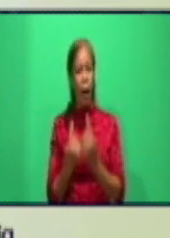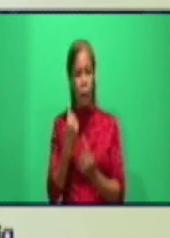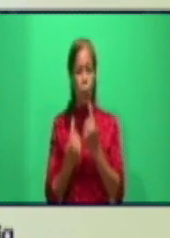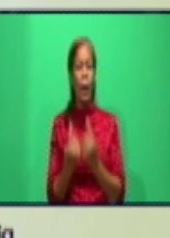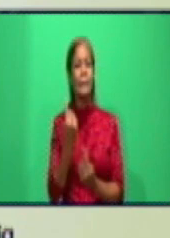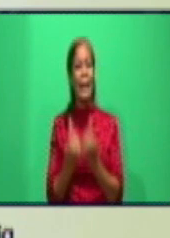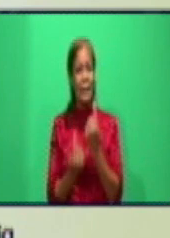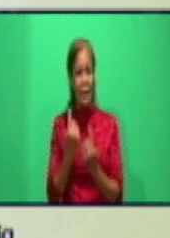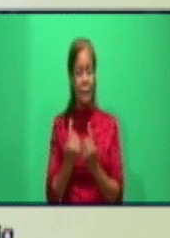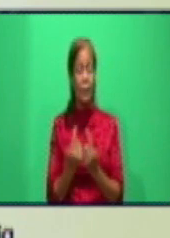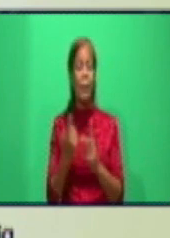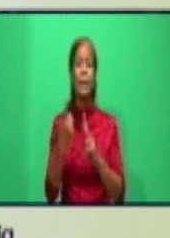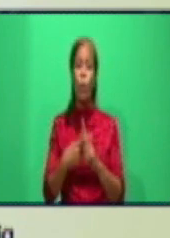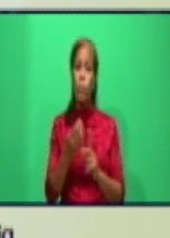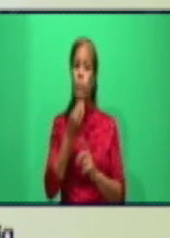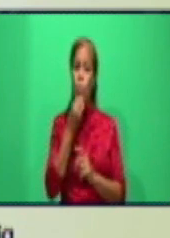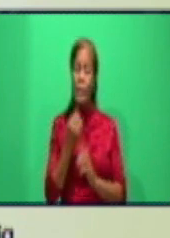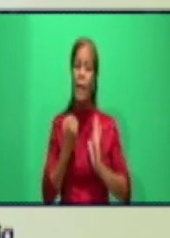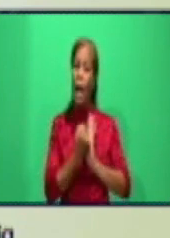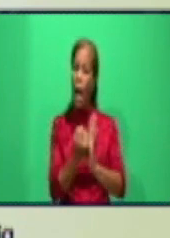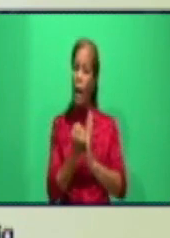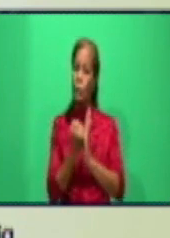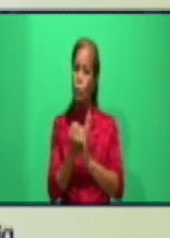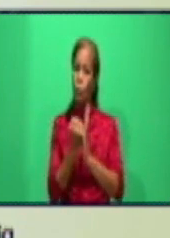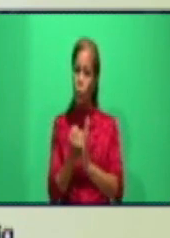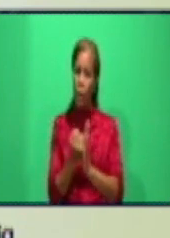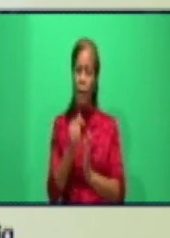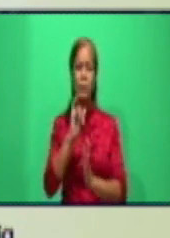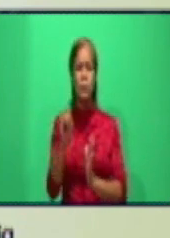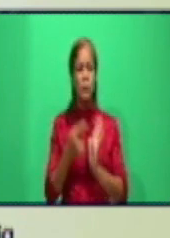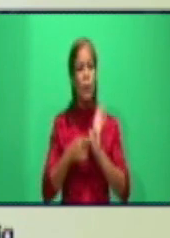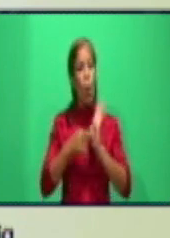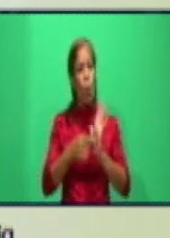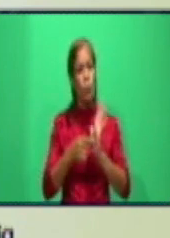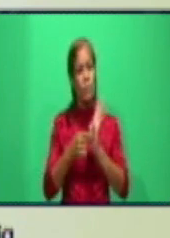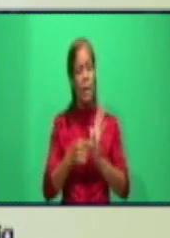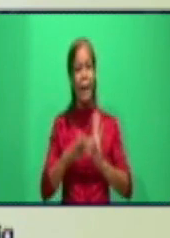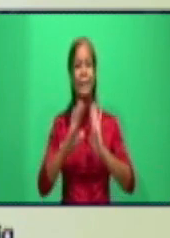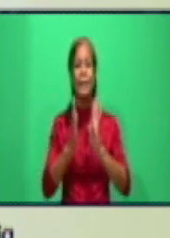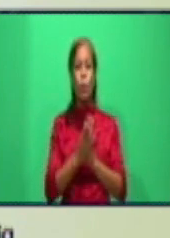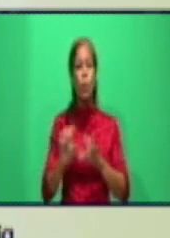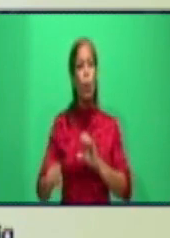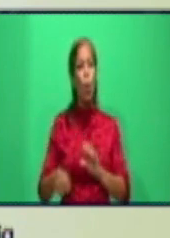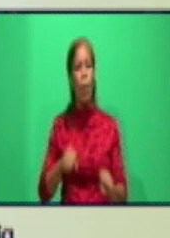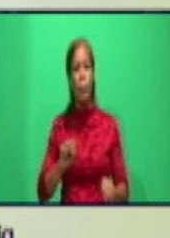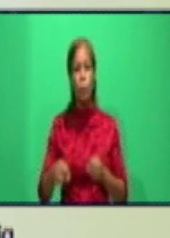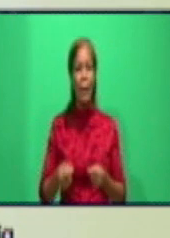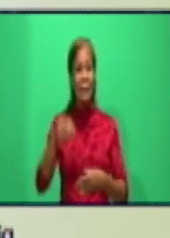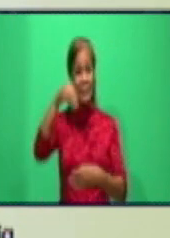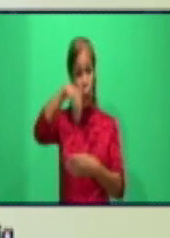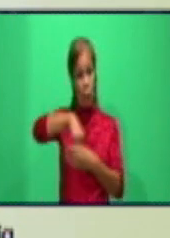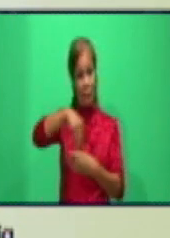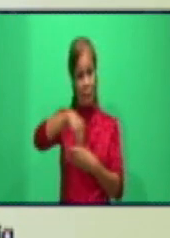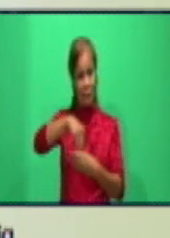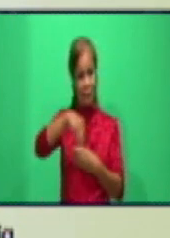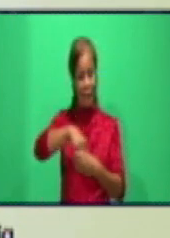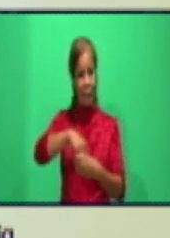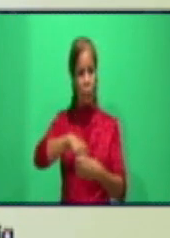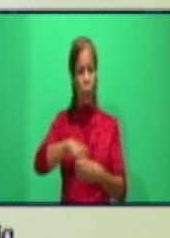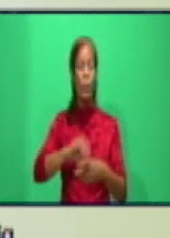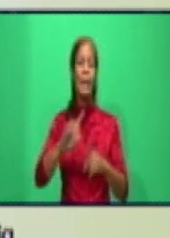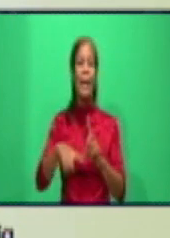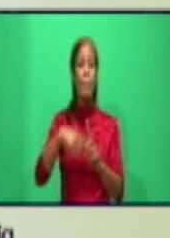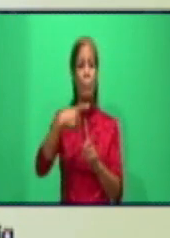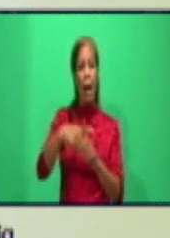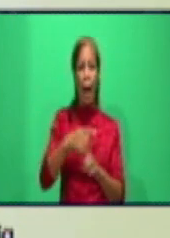alertar y nos van ilustrando del comportamiento interno que va más allá de lo que es 10